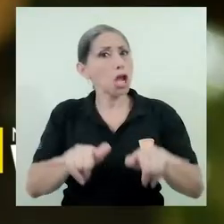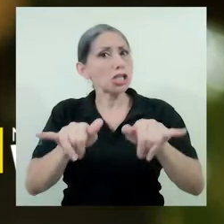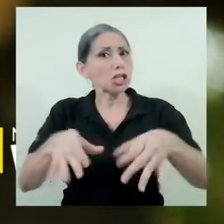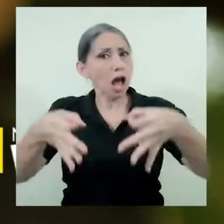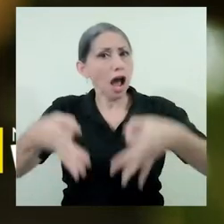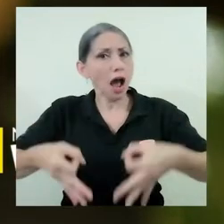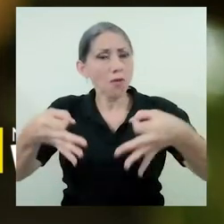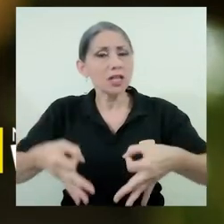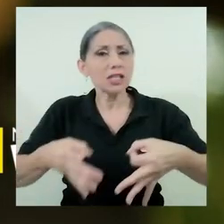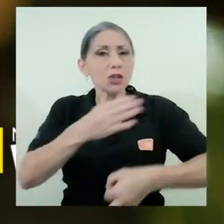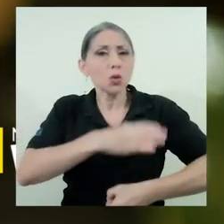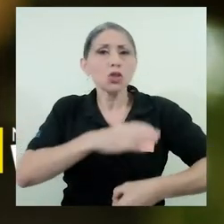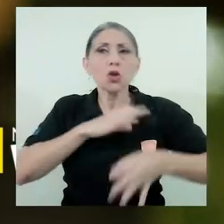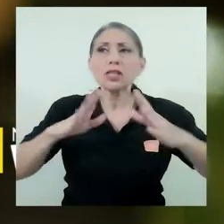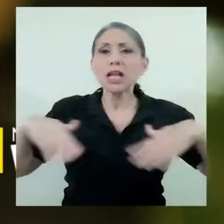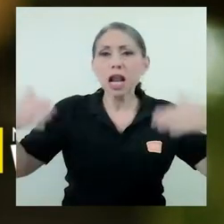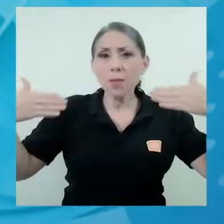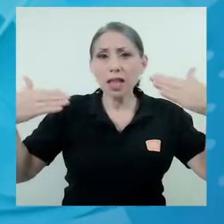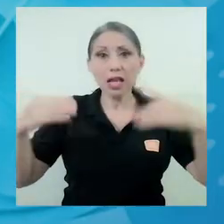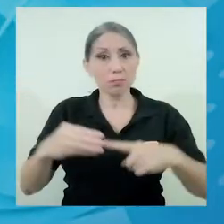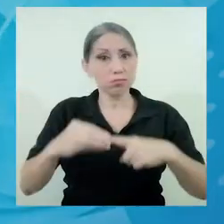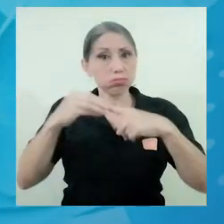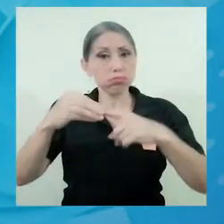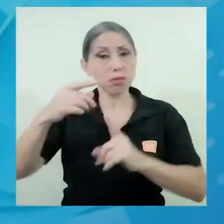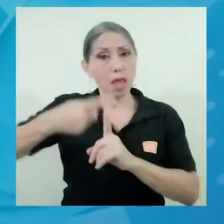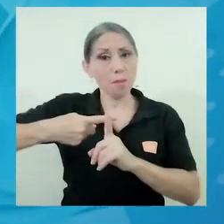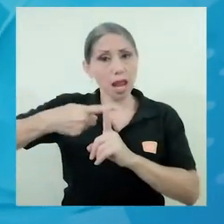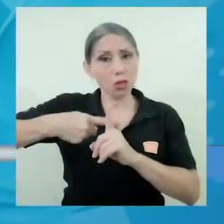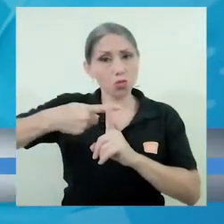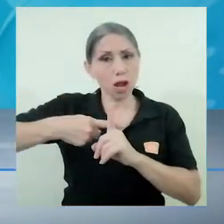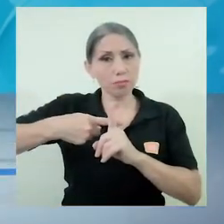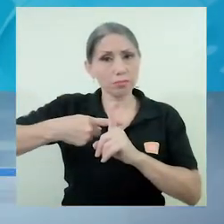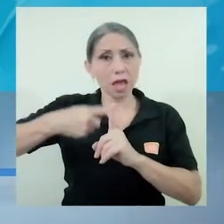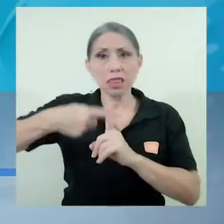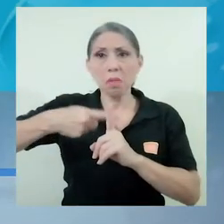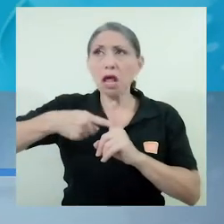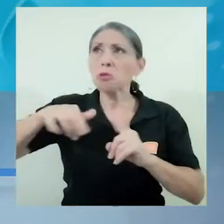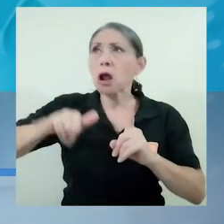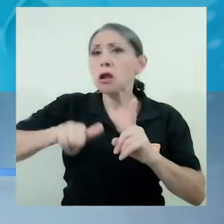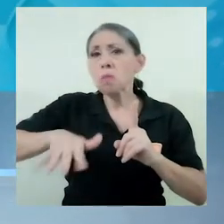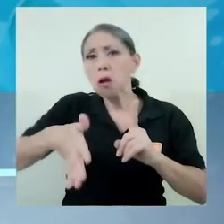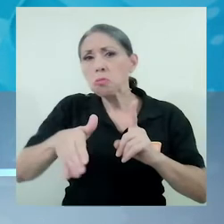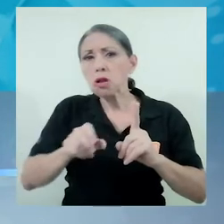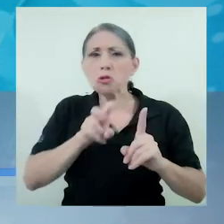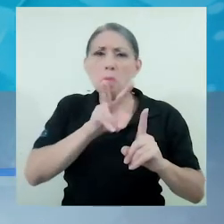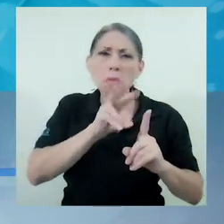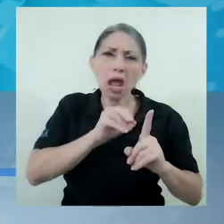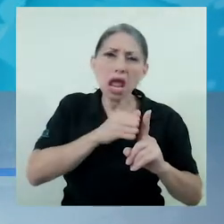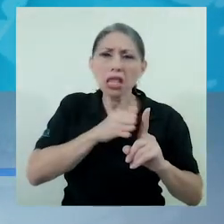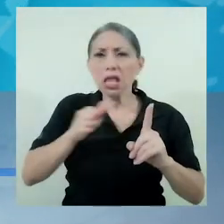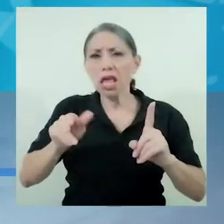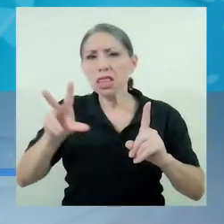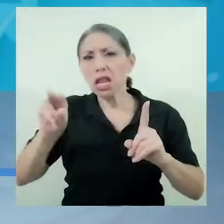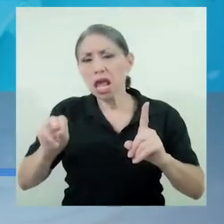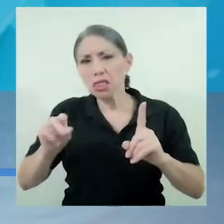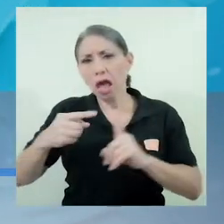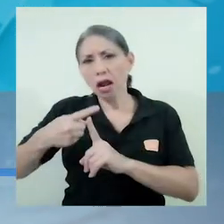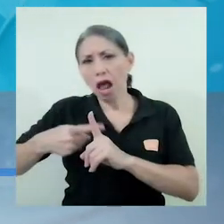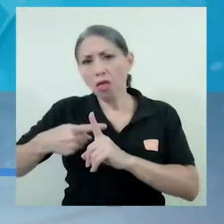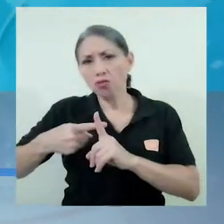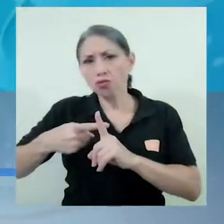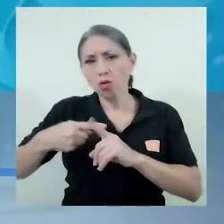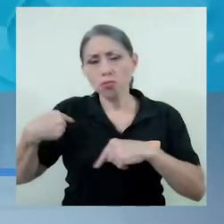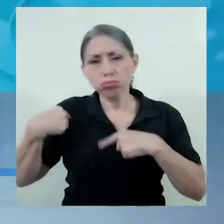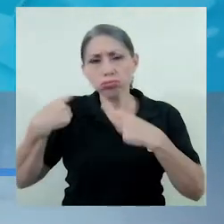ellas en la temperatura principalmente nosotros tenemos temperaturas que rondan entre los 20 y los 30 grados durante